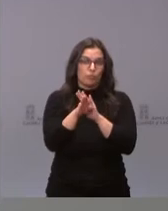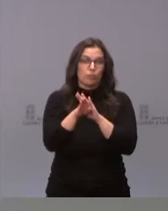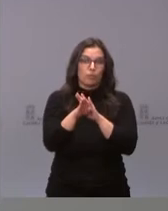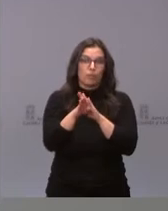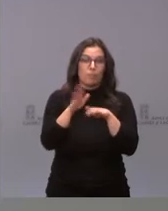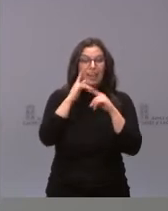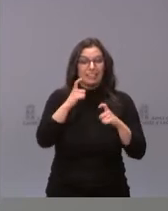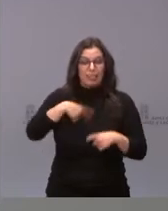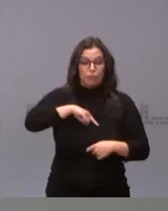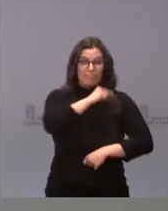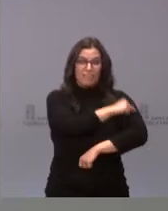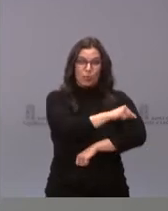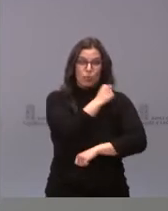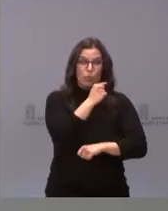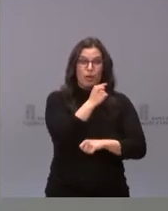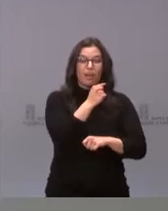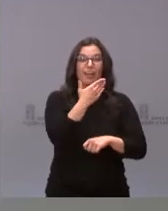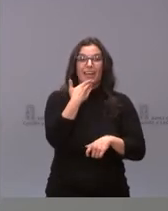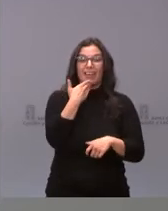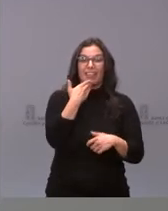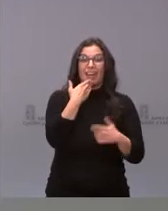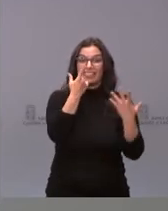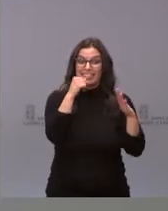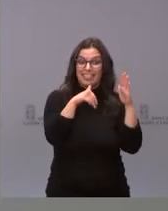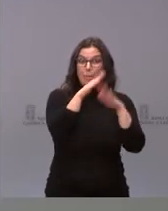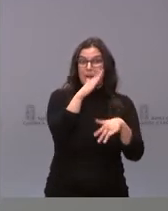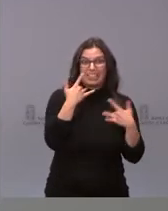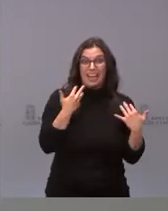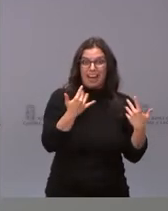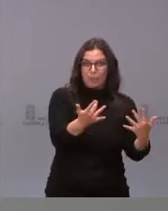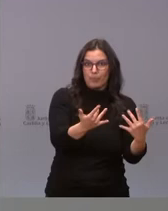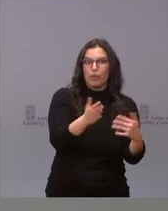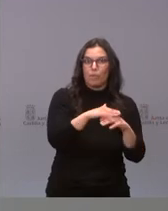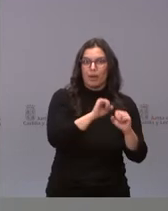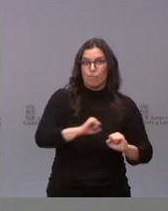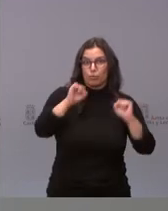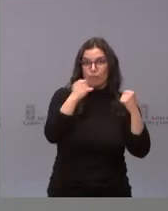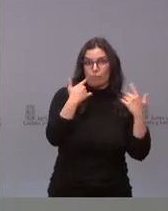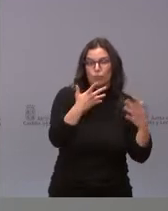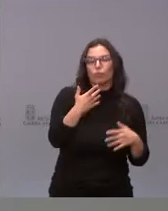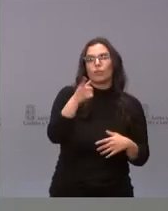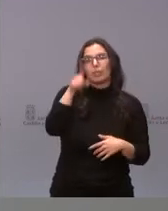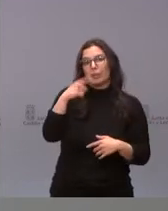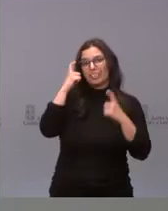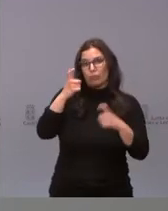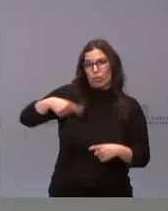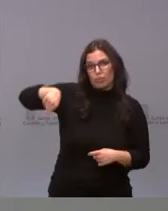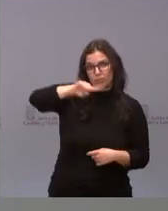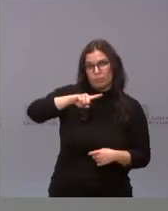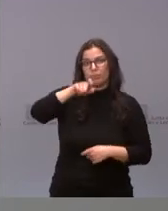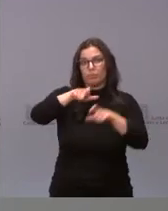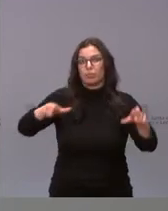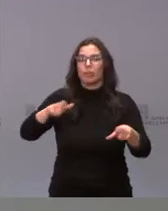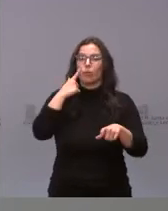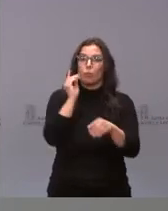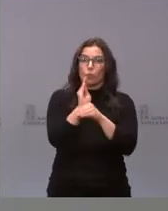vacunar a aquellas personas mayores de 60 años lo antes posible y también seguimos pidiendo el esfuerzo de la población en tener